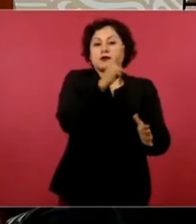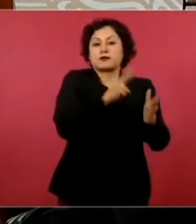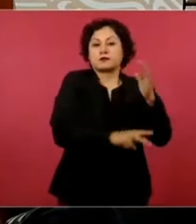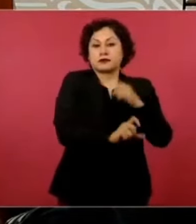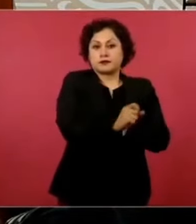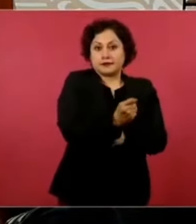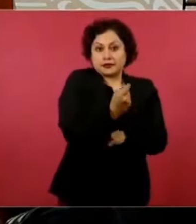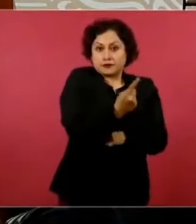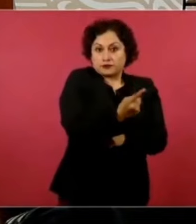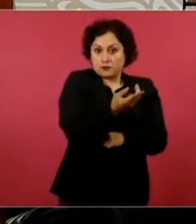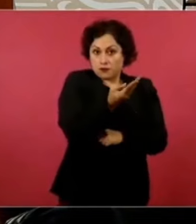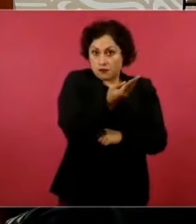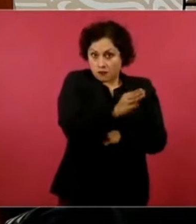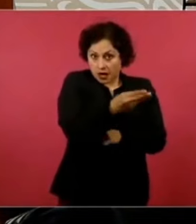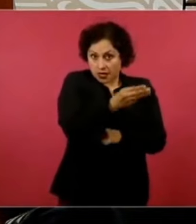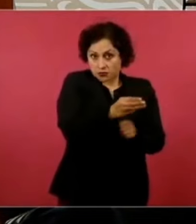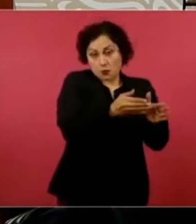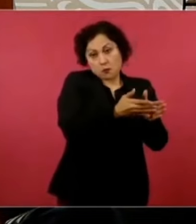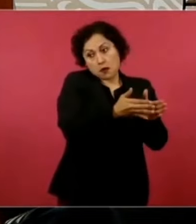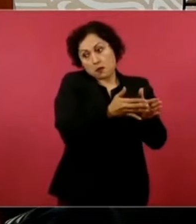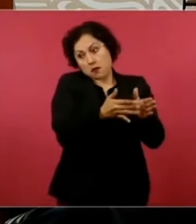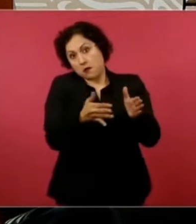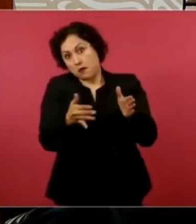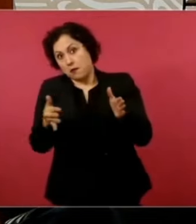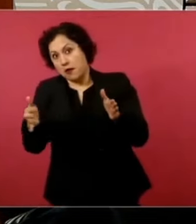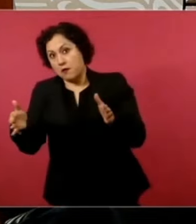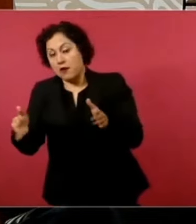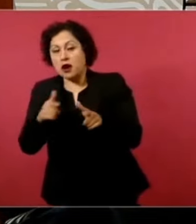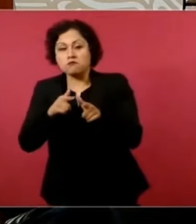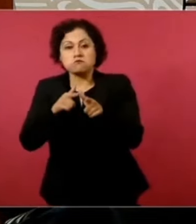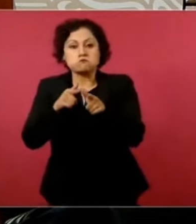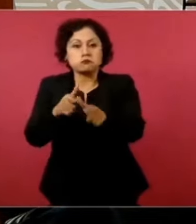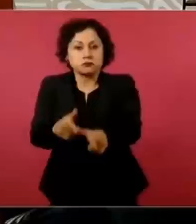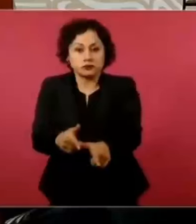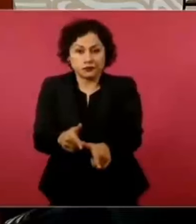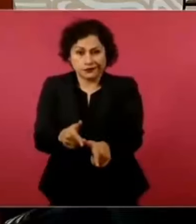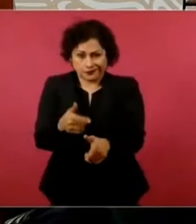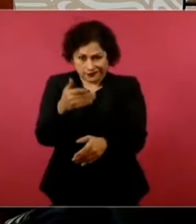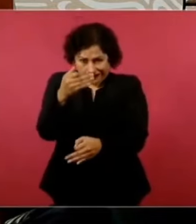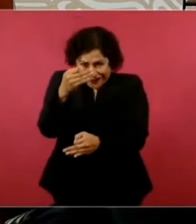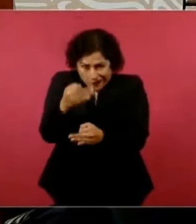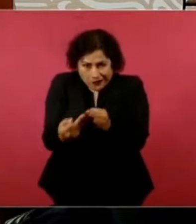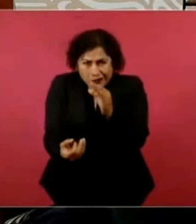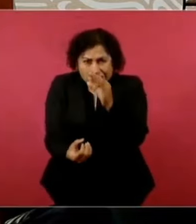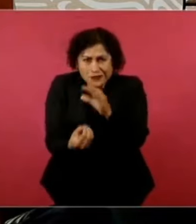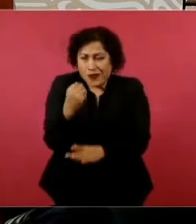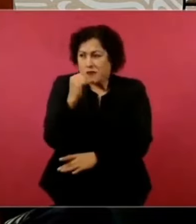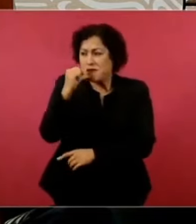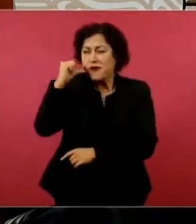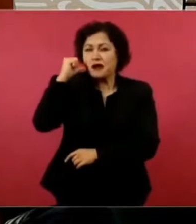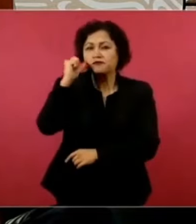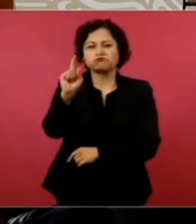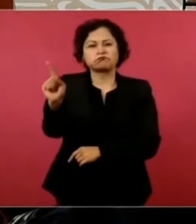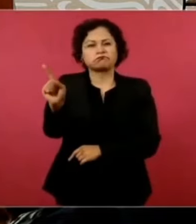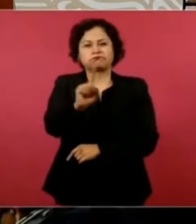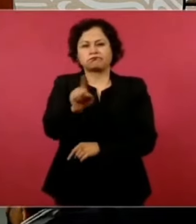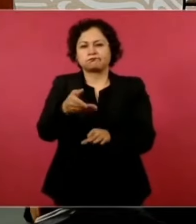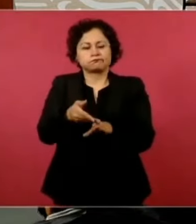Entonces, no es una cosa reciente, es algo que está procesándose en la